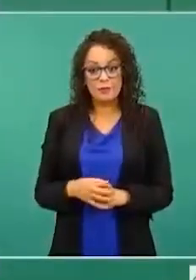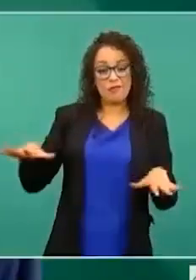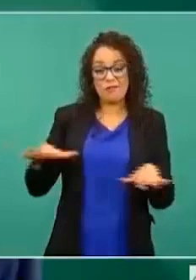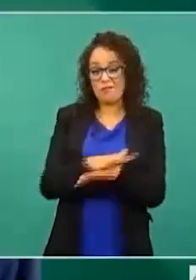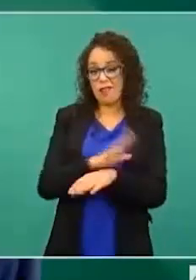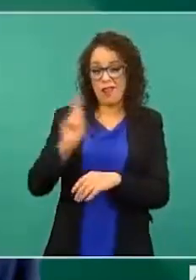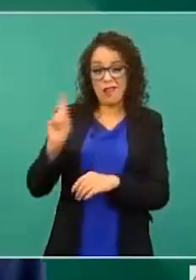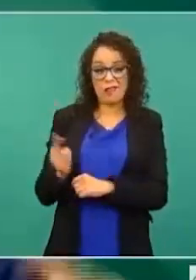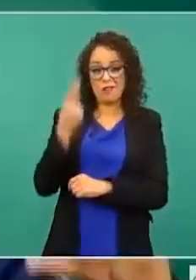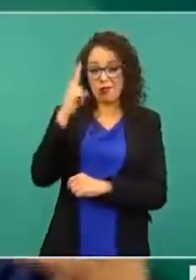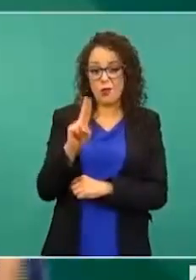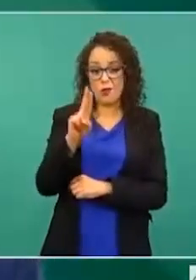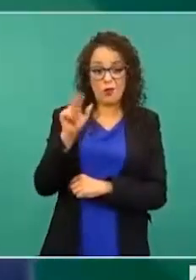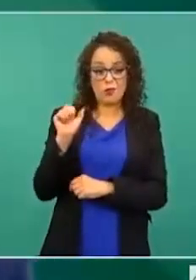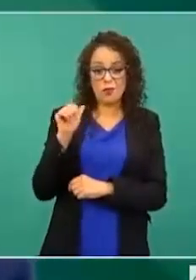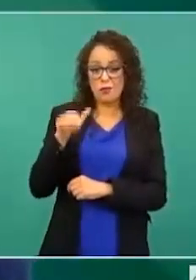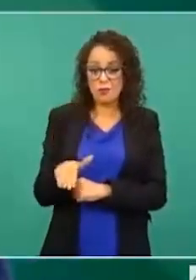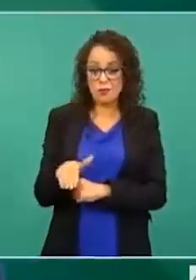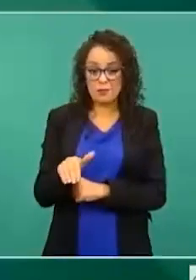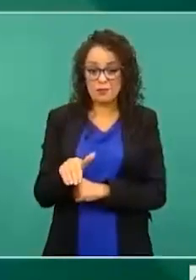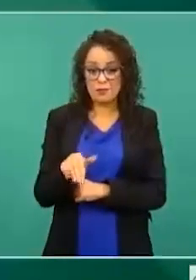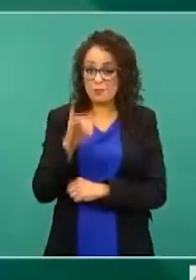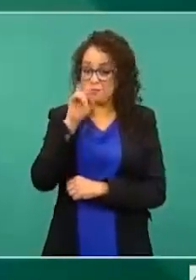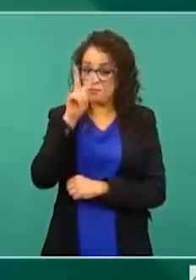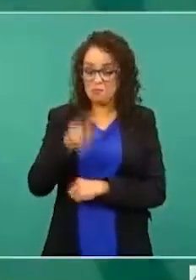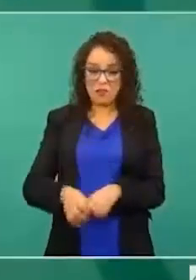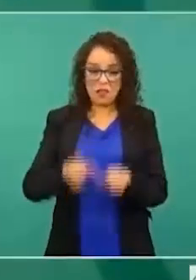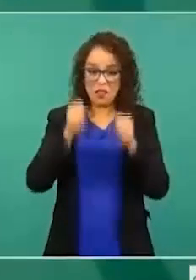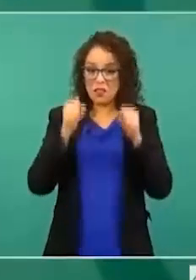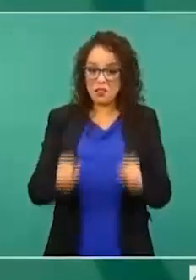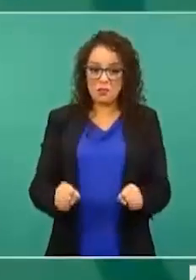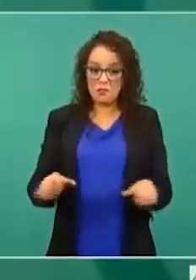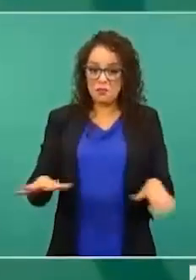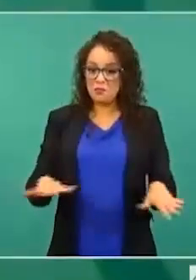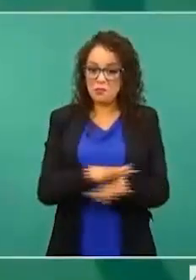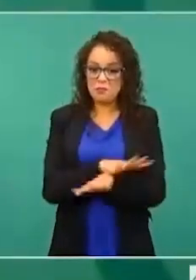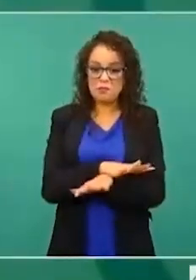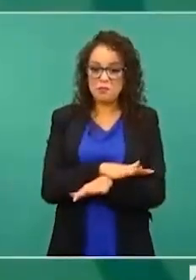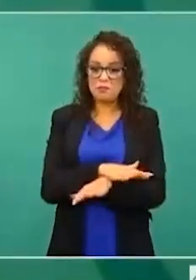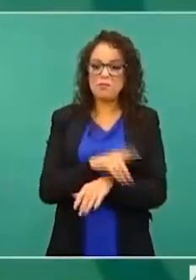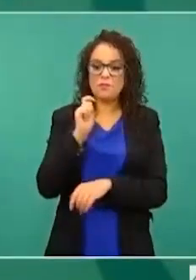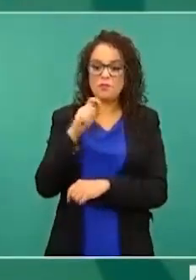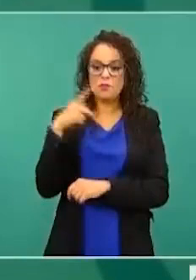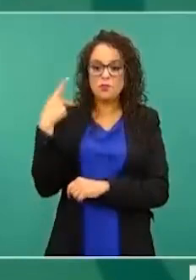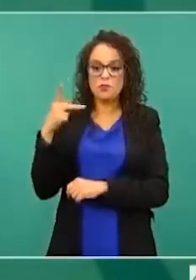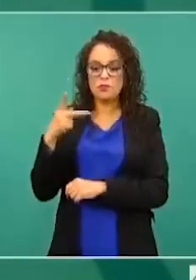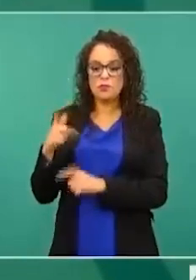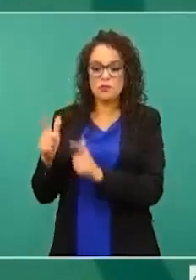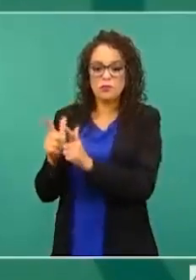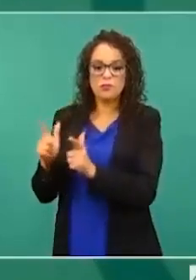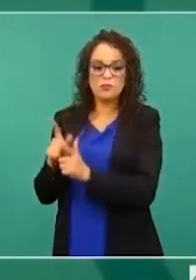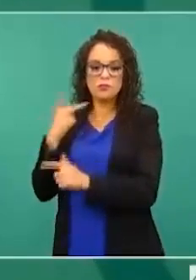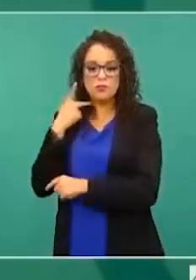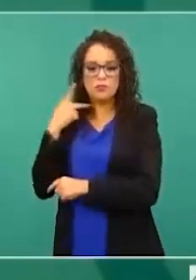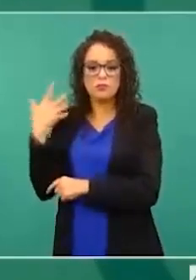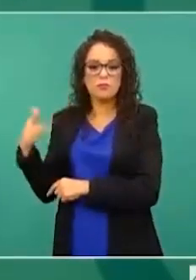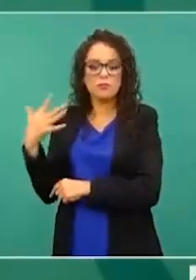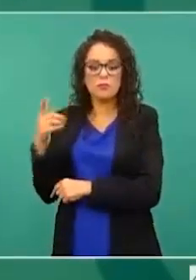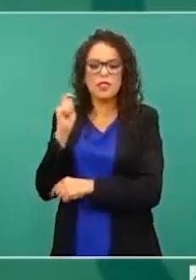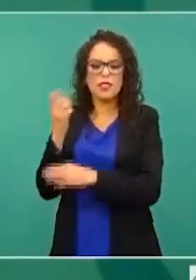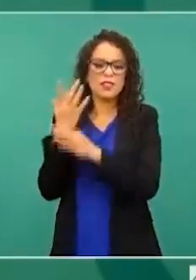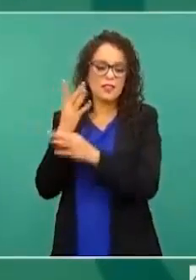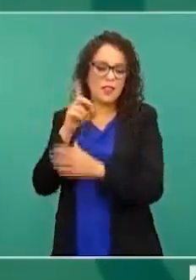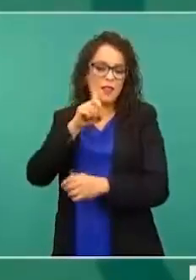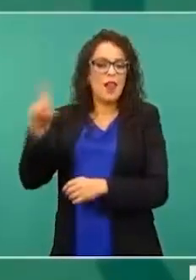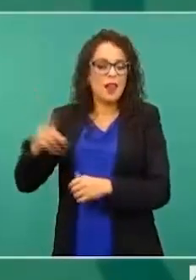UNAM. Estoy absolutamente seguro que eso fue lo que sucedió en todo el periodo neoliberal.